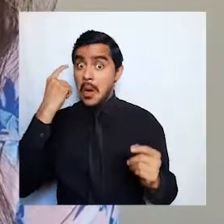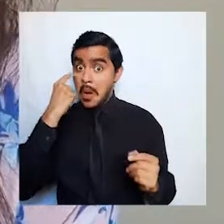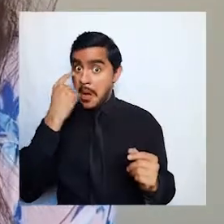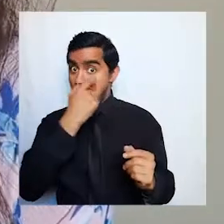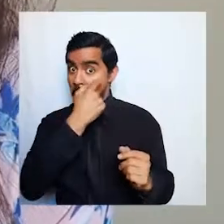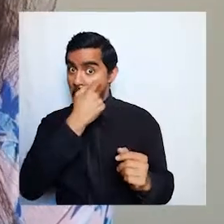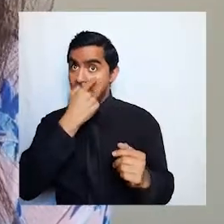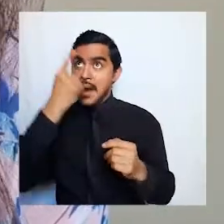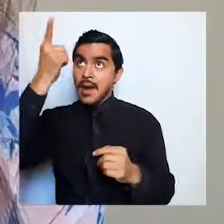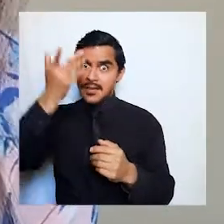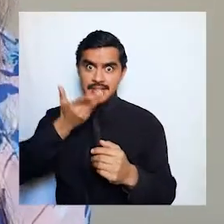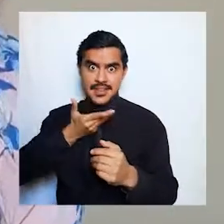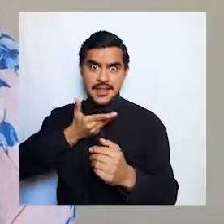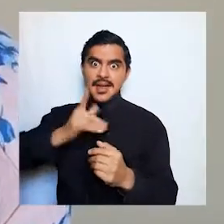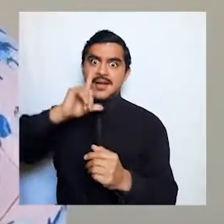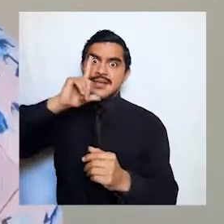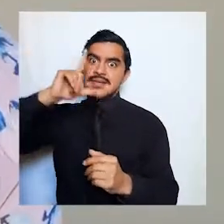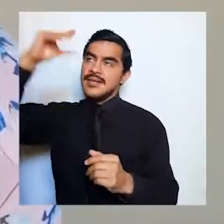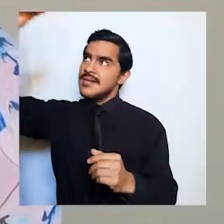pupilas